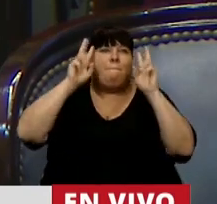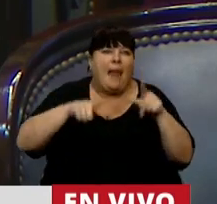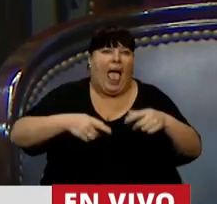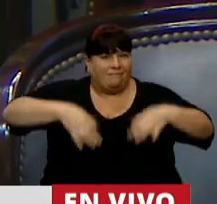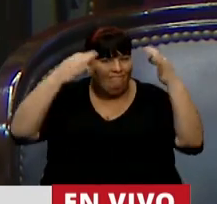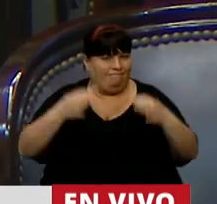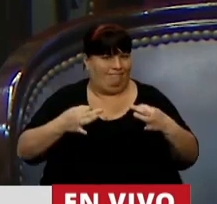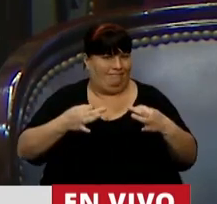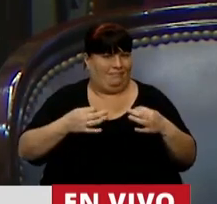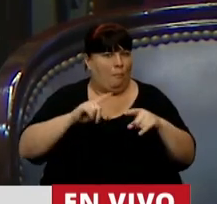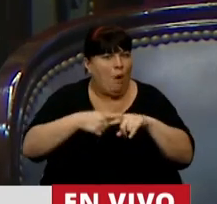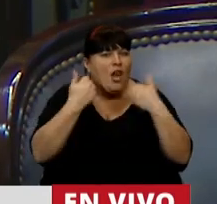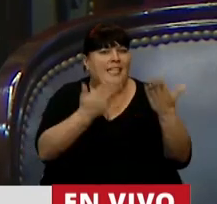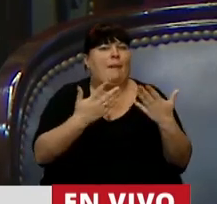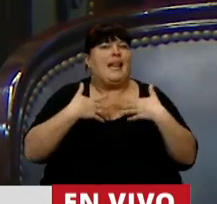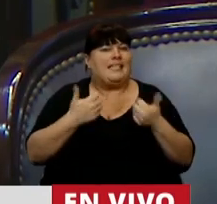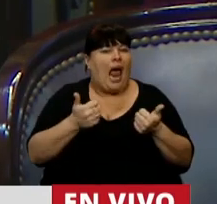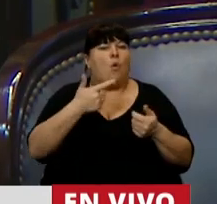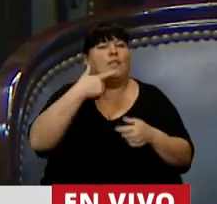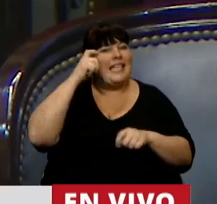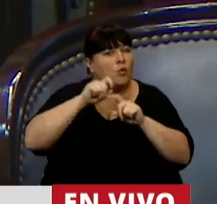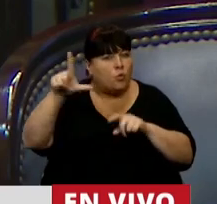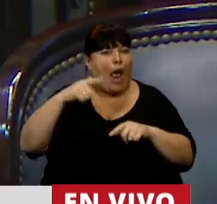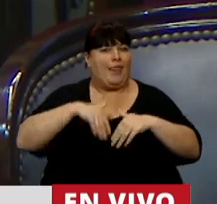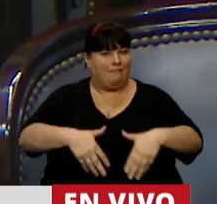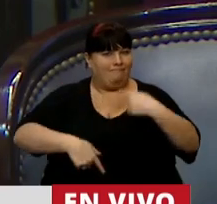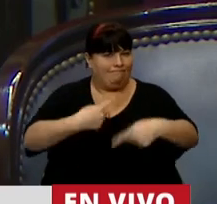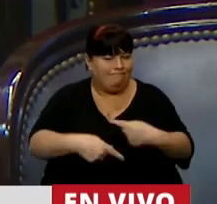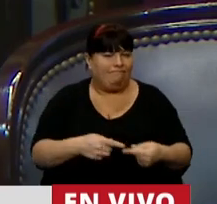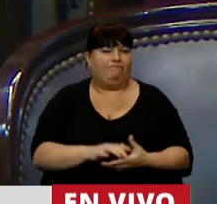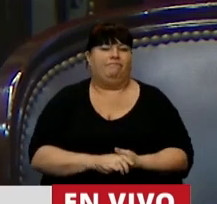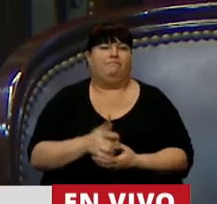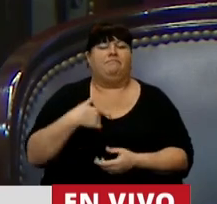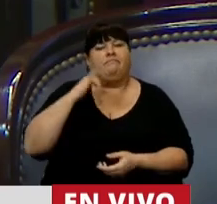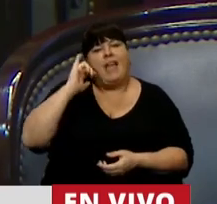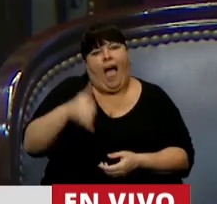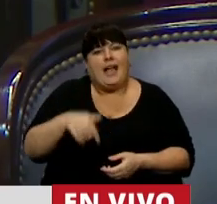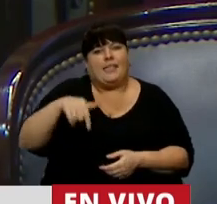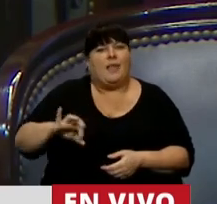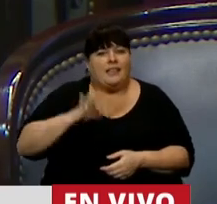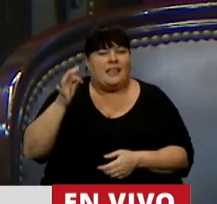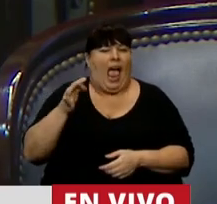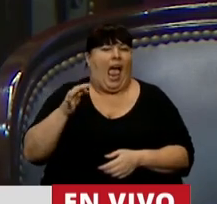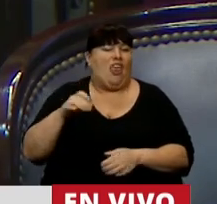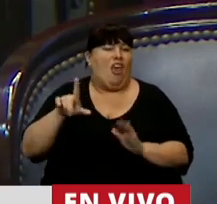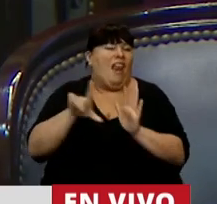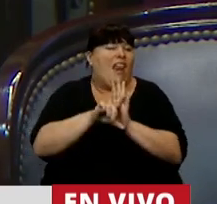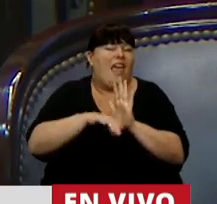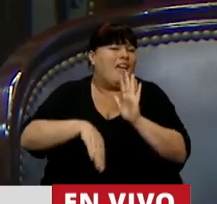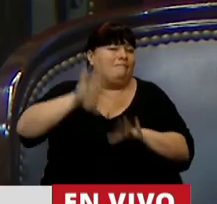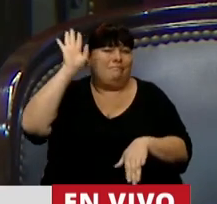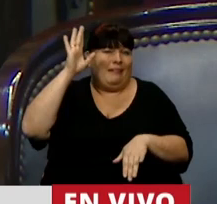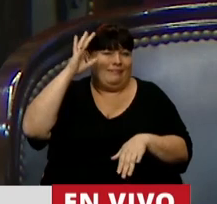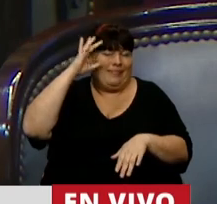serias relativas a la salud sexual y reproductiva. Tuvimos que aceptar este año las medidas más extremas en